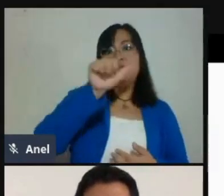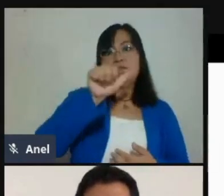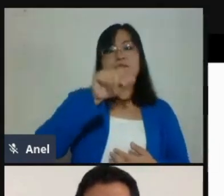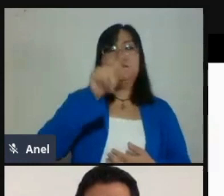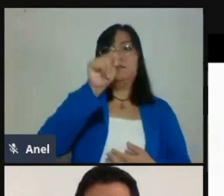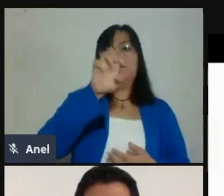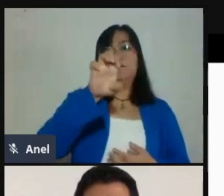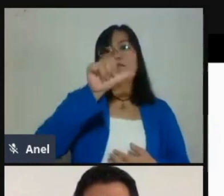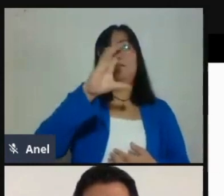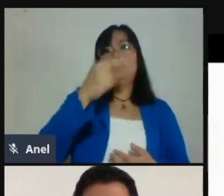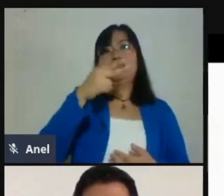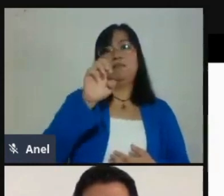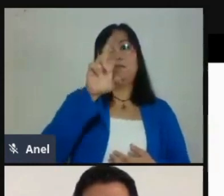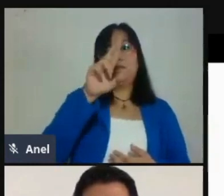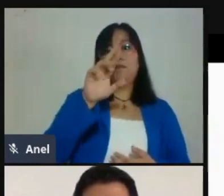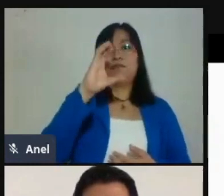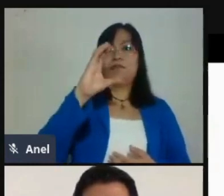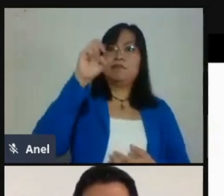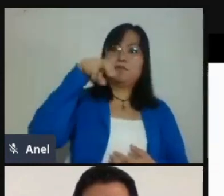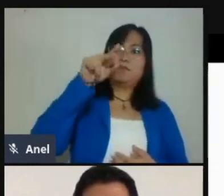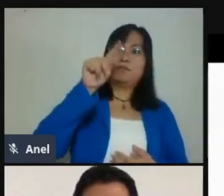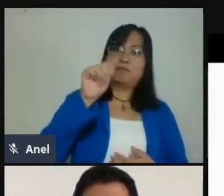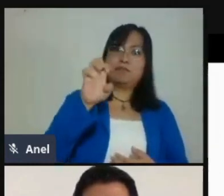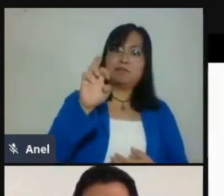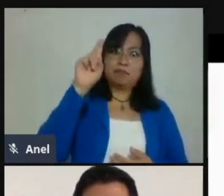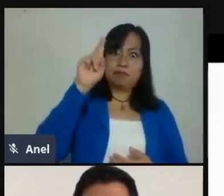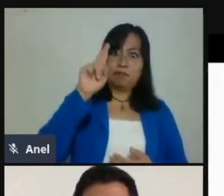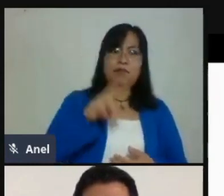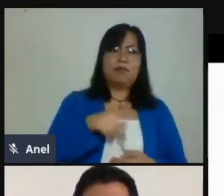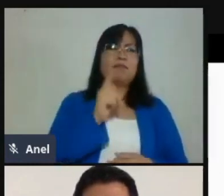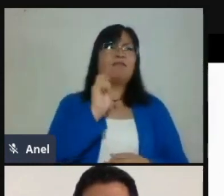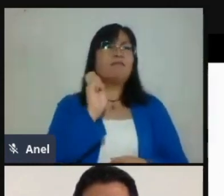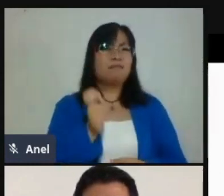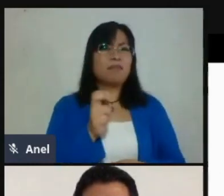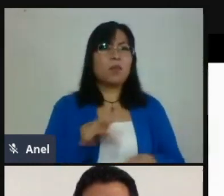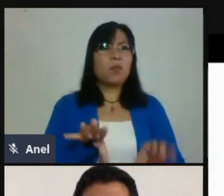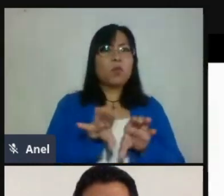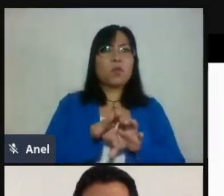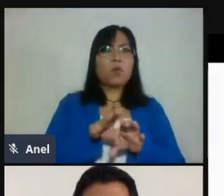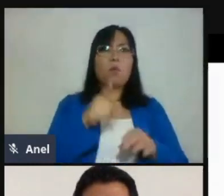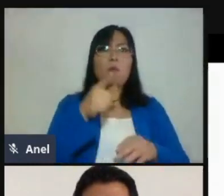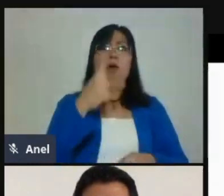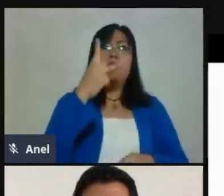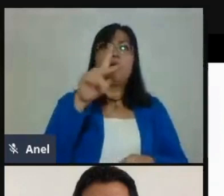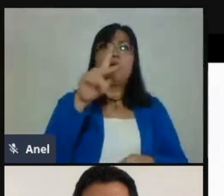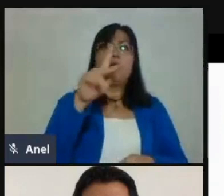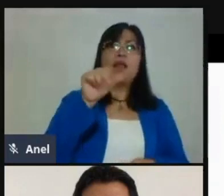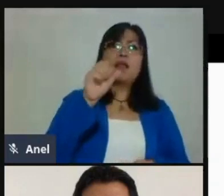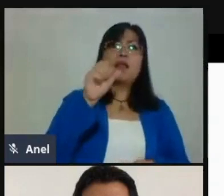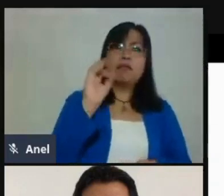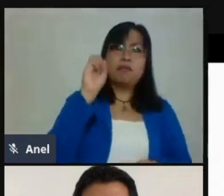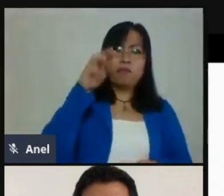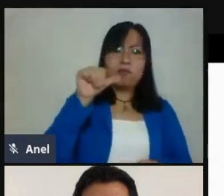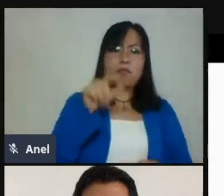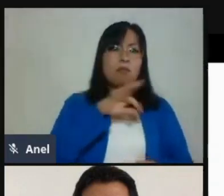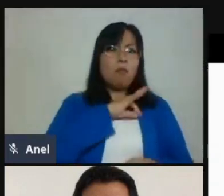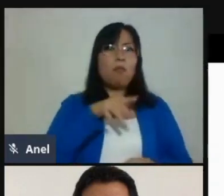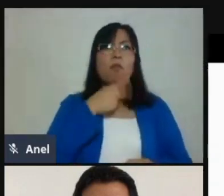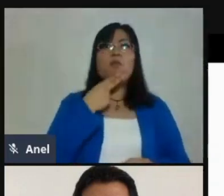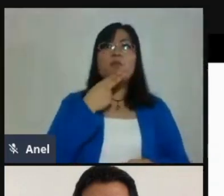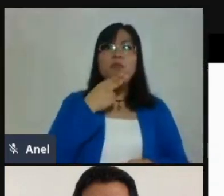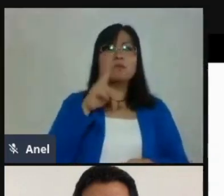plataforma en la cual cualquier persona que quiera aprender cómo usar las herramientas de Google puede hacerlo de manera